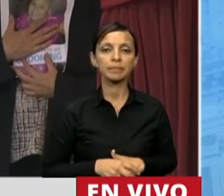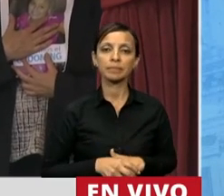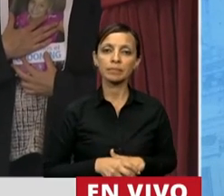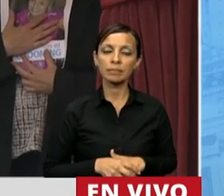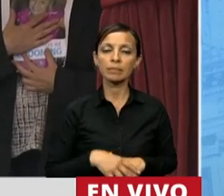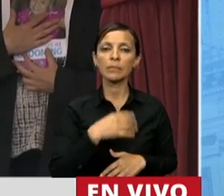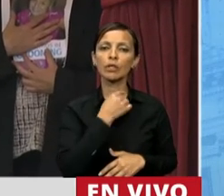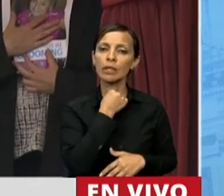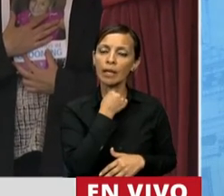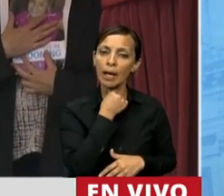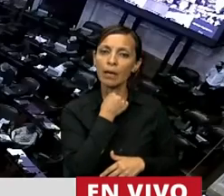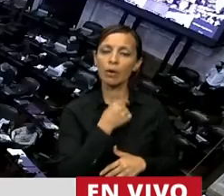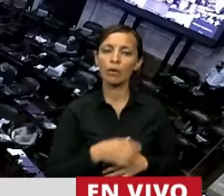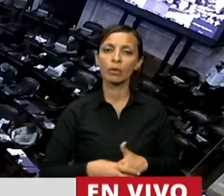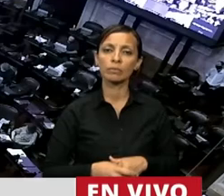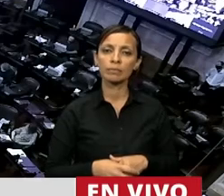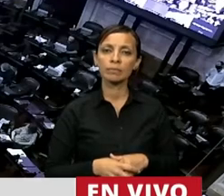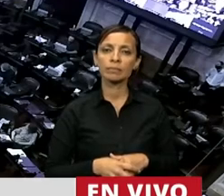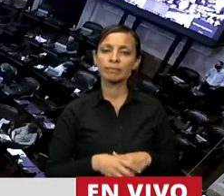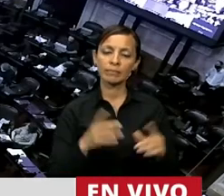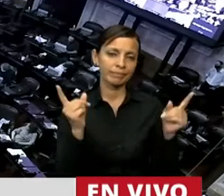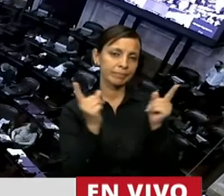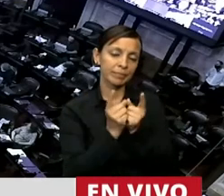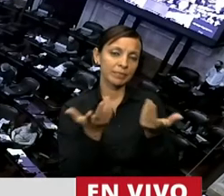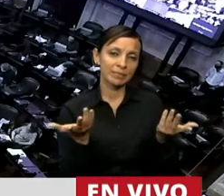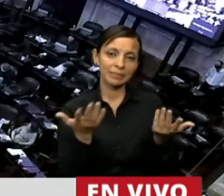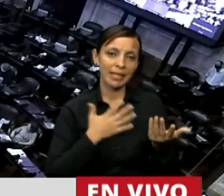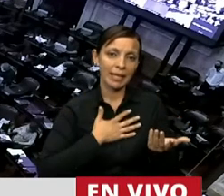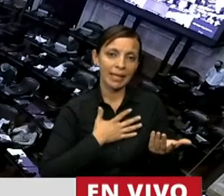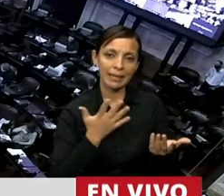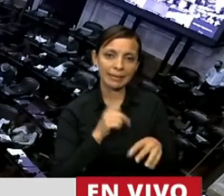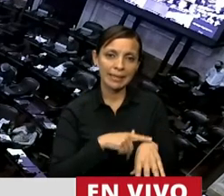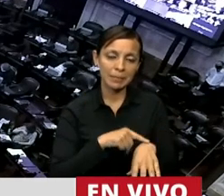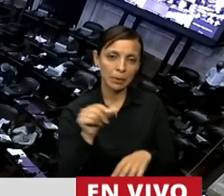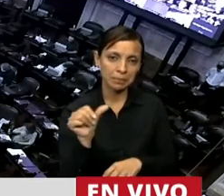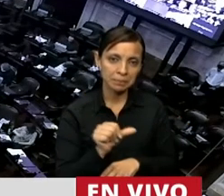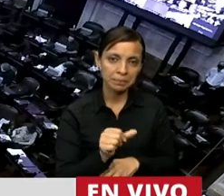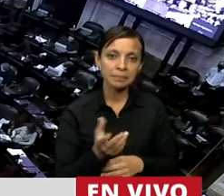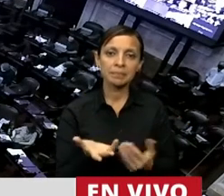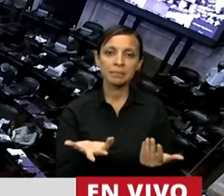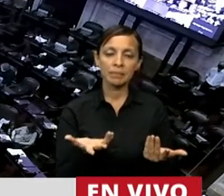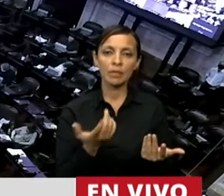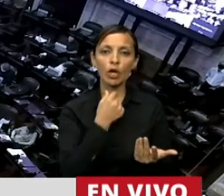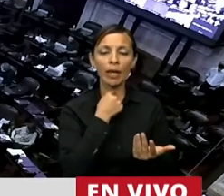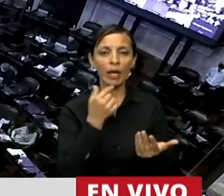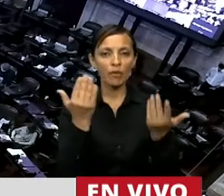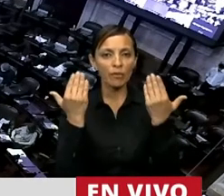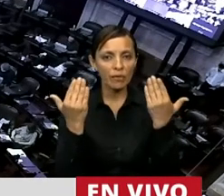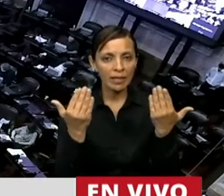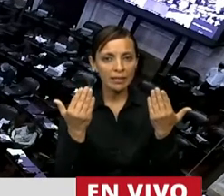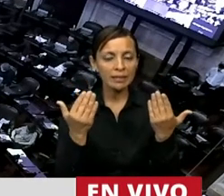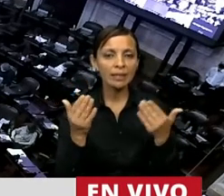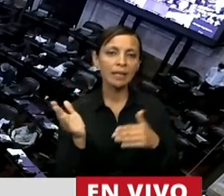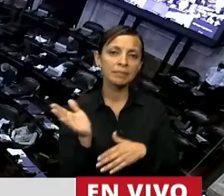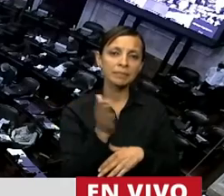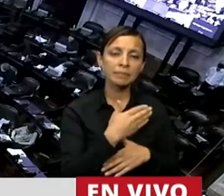quiero, para acortar, porque lamentablemente me quedo sin tiempo, quiero felicitar a todas,